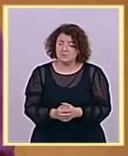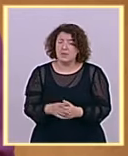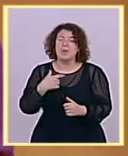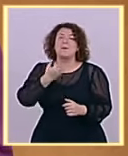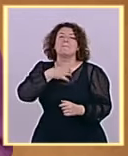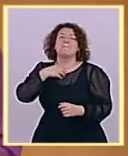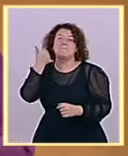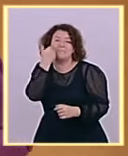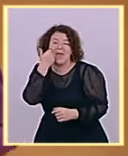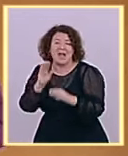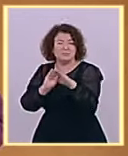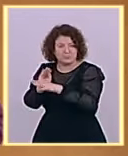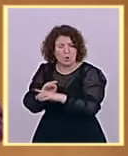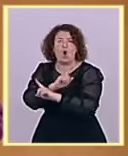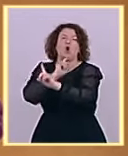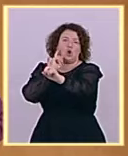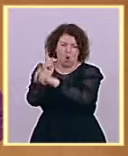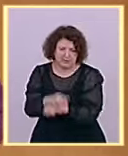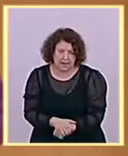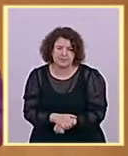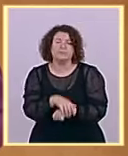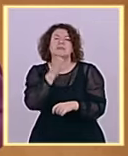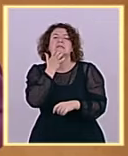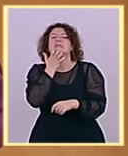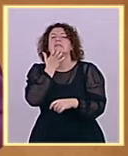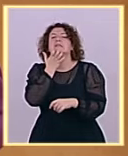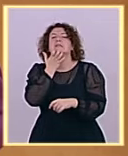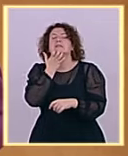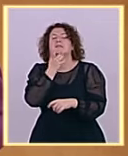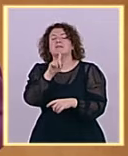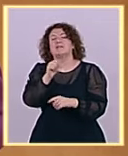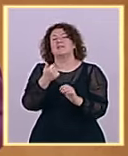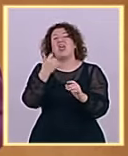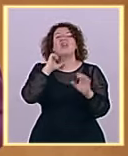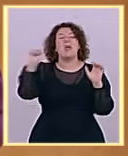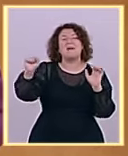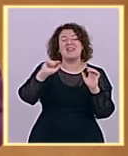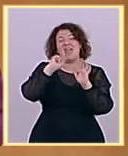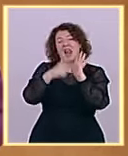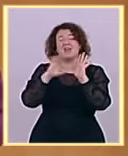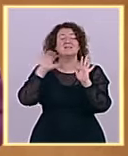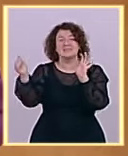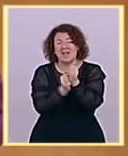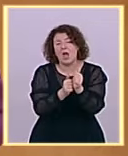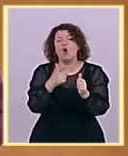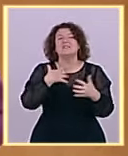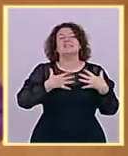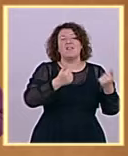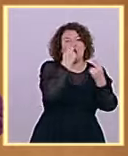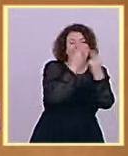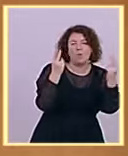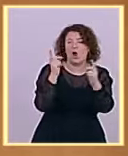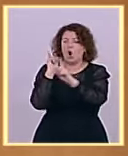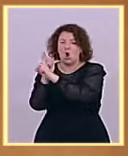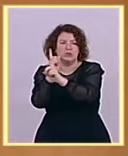contra del incremento de las partidas en dependencia o en sanidad pública, ¿están ustedes del lado de la gente o siguen ustedes representando